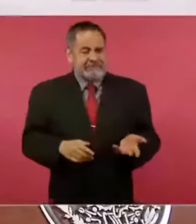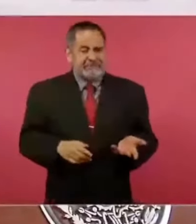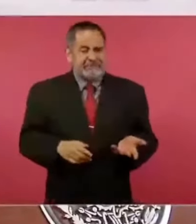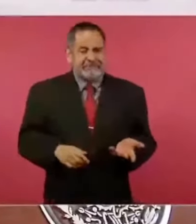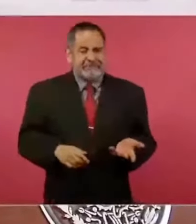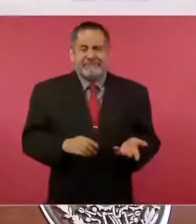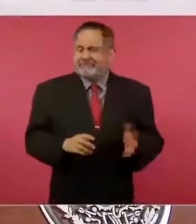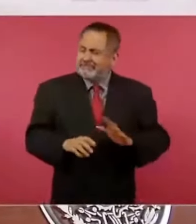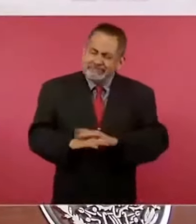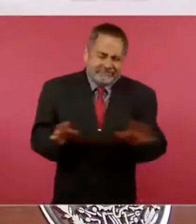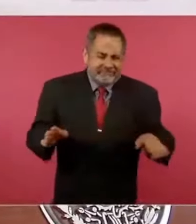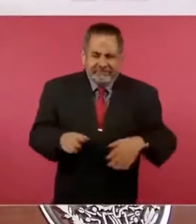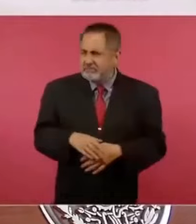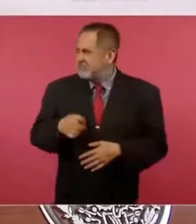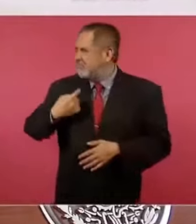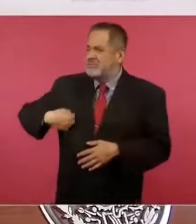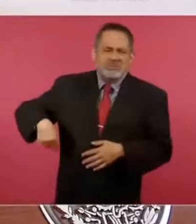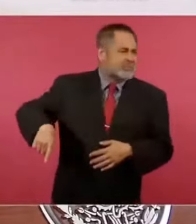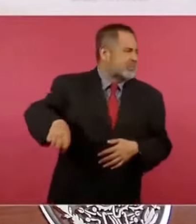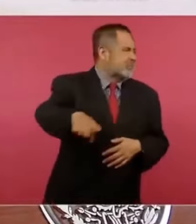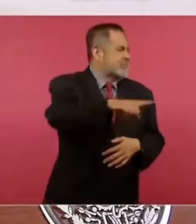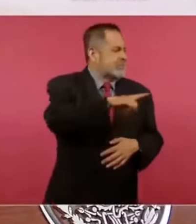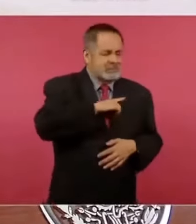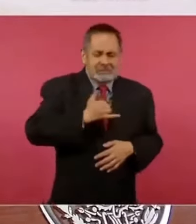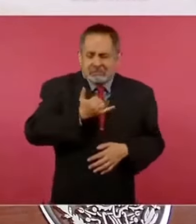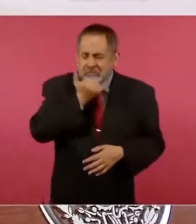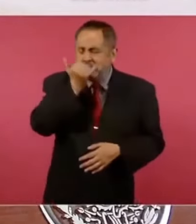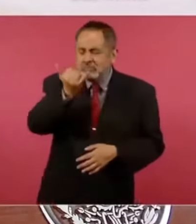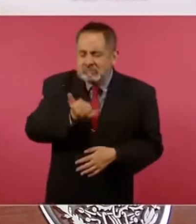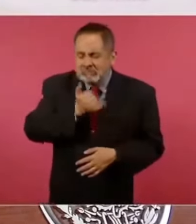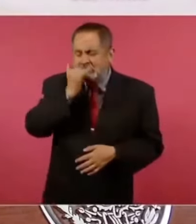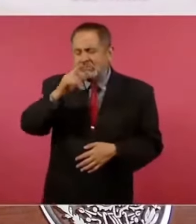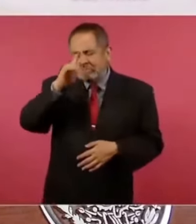todos cometemos errores, todos